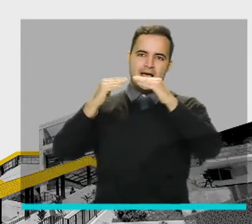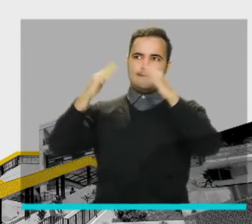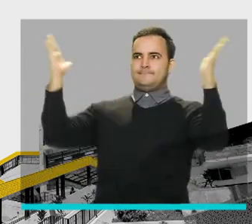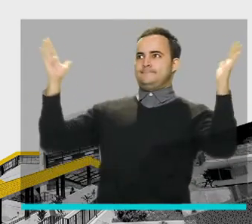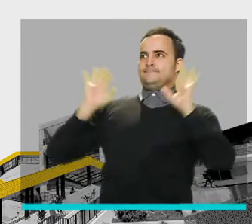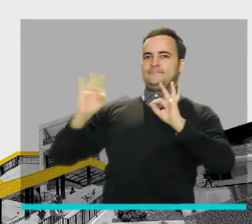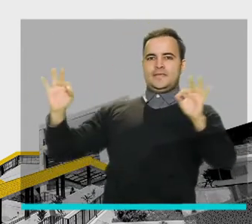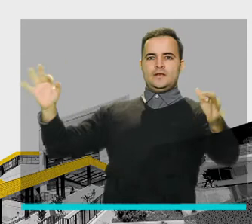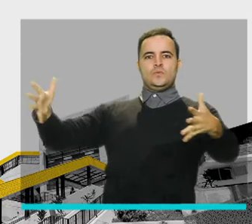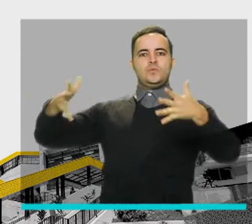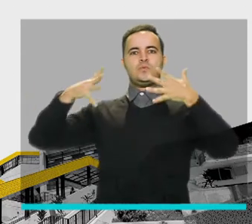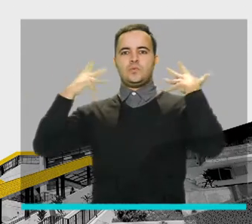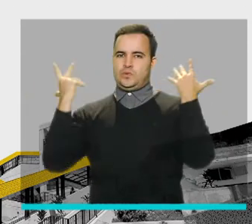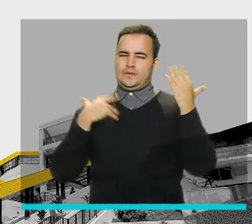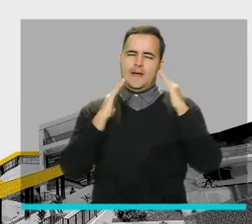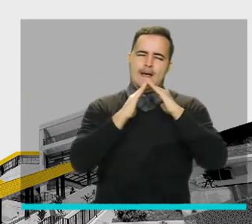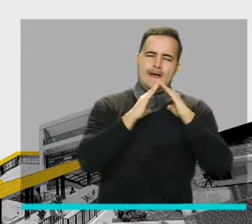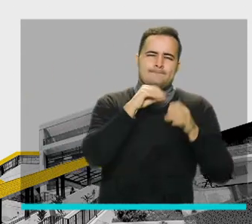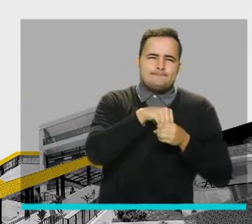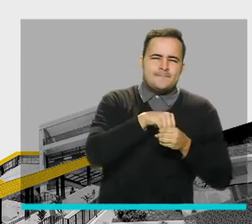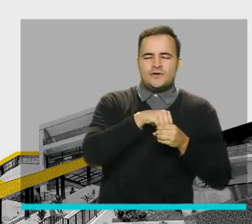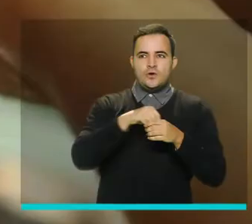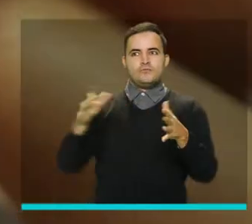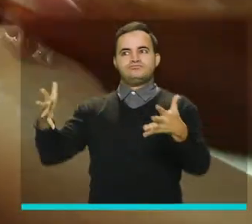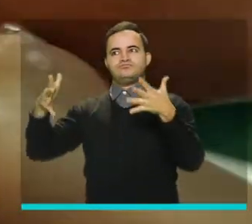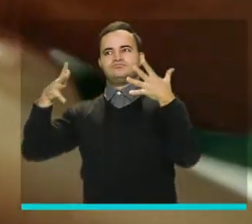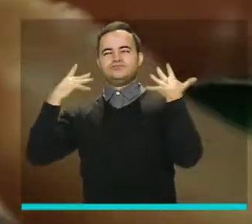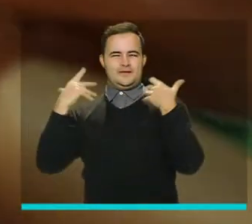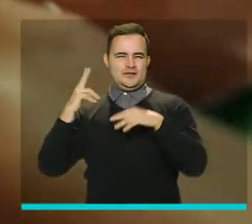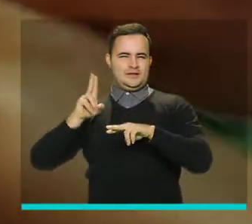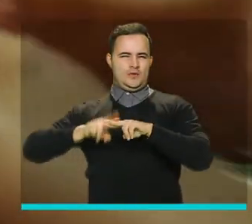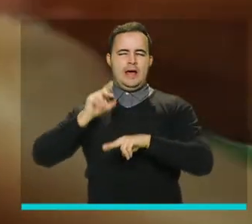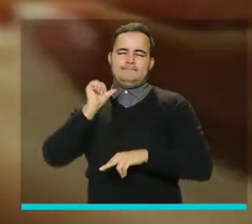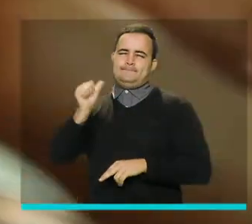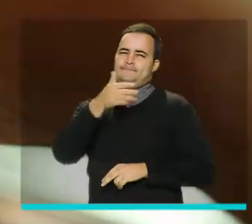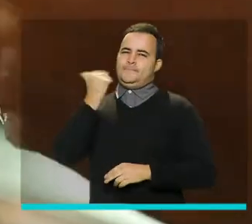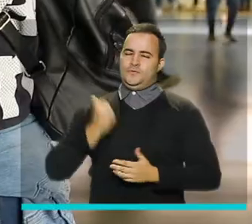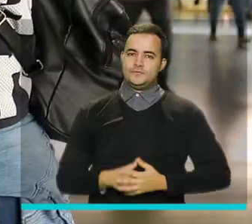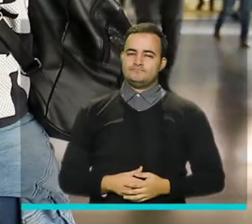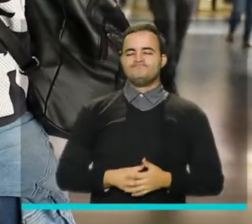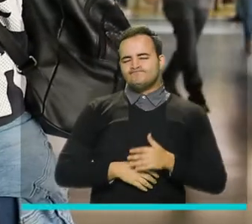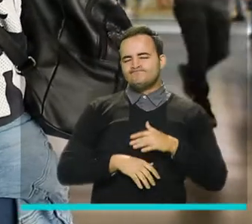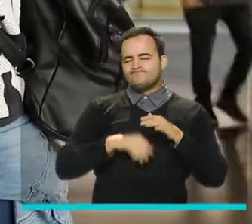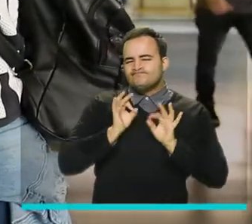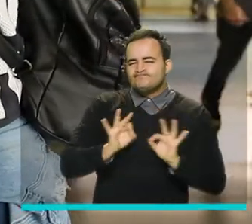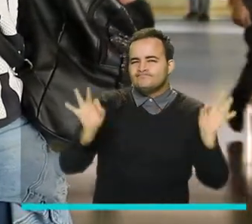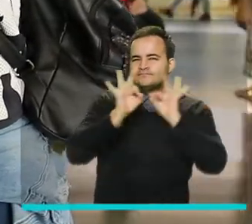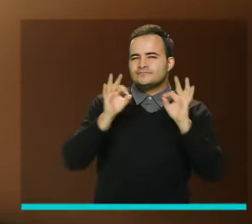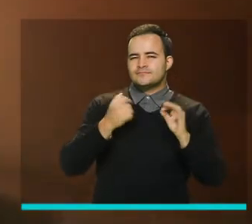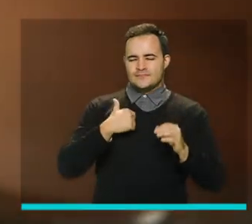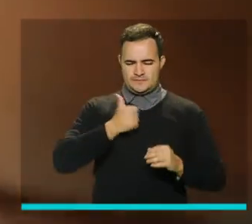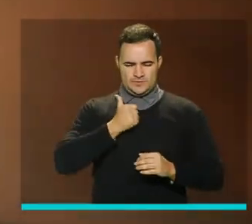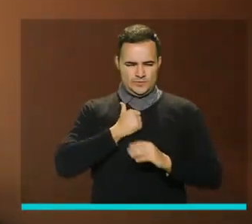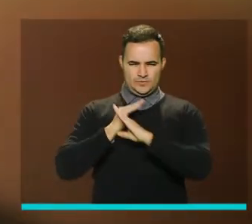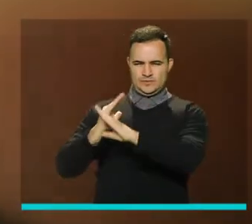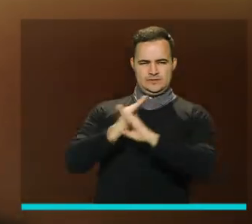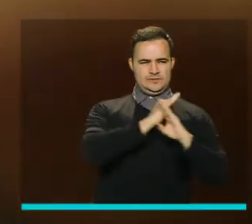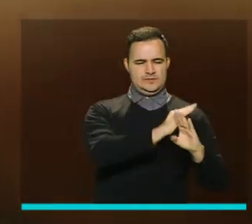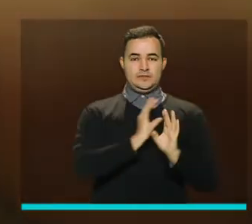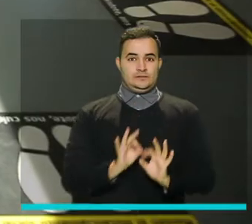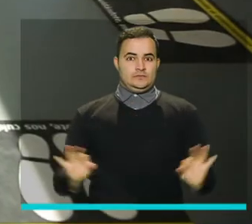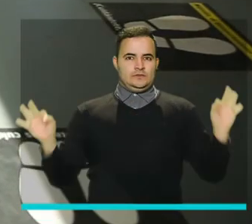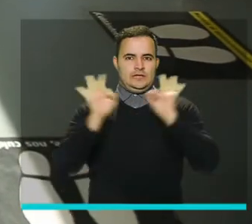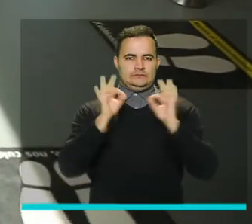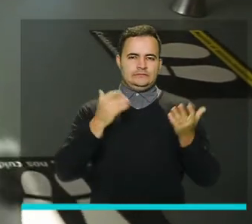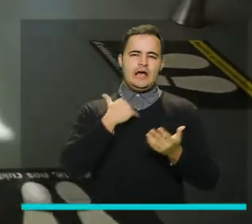que cuenten con una buena ventilación natural. También es importante tener en cuenta las medidas de prevención que debemos tener en